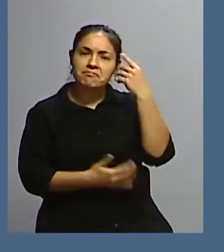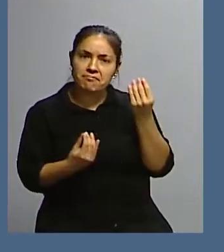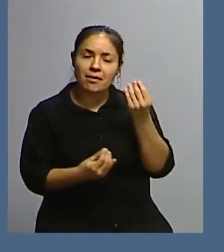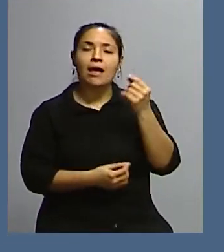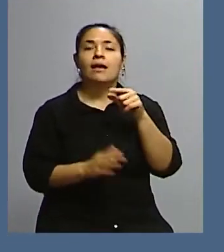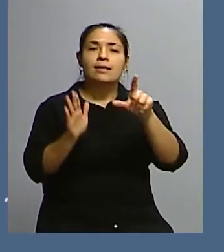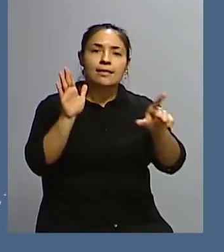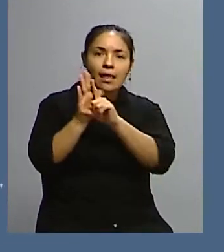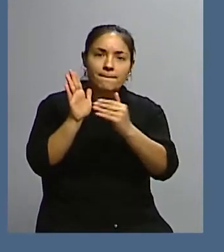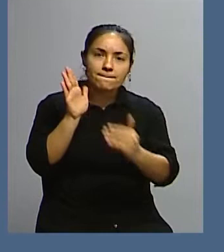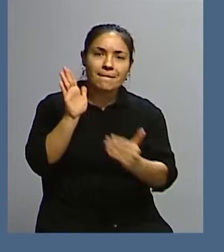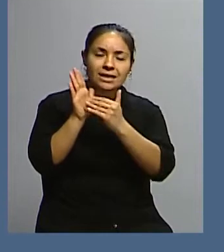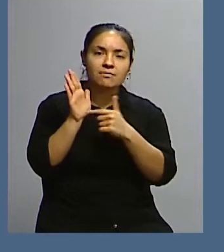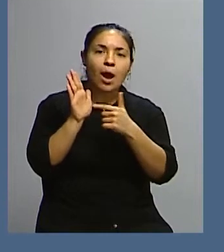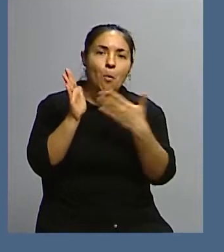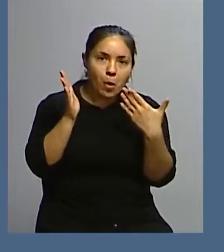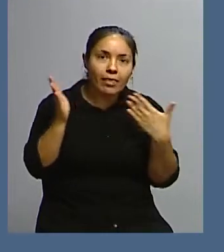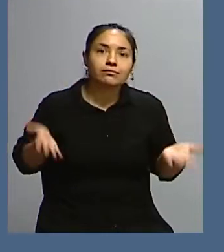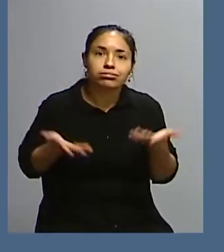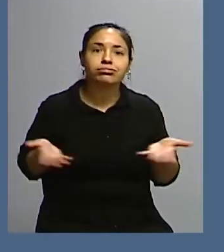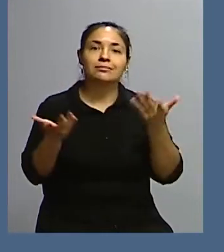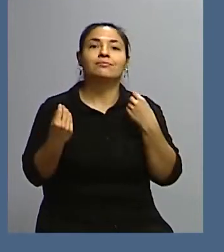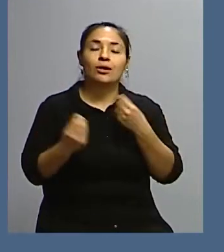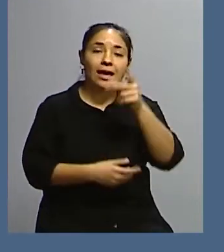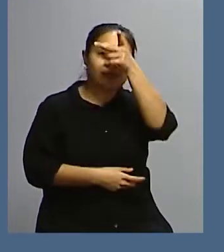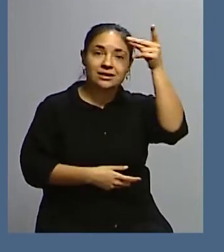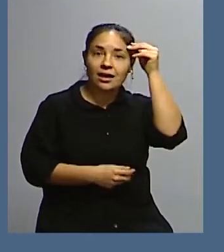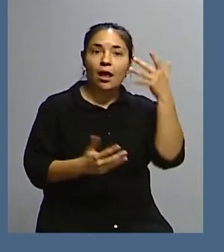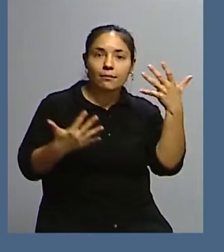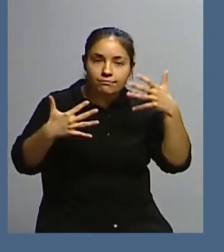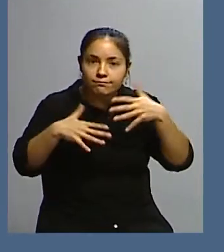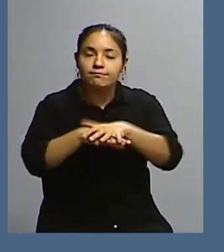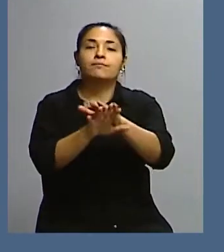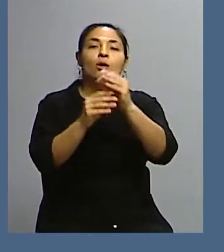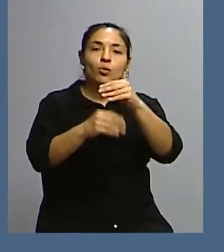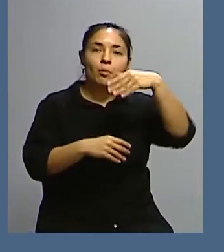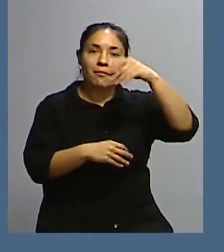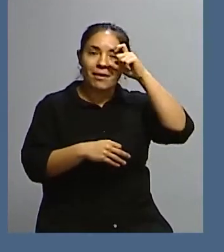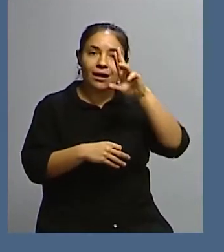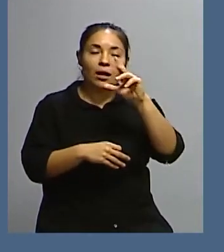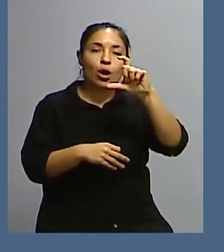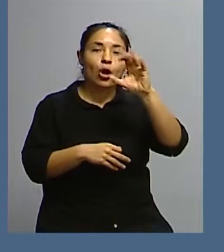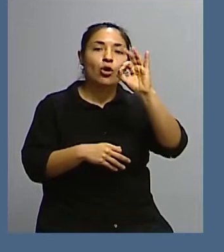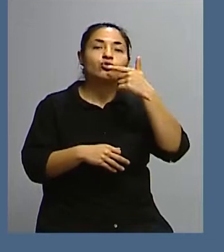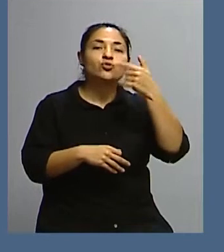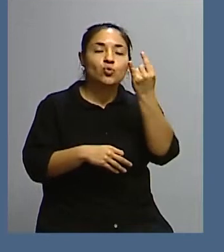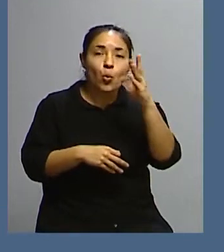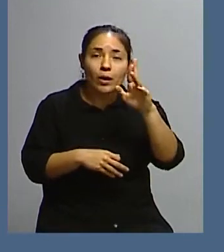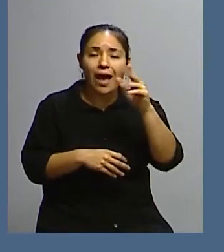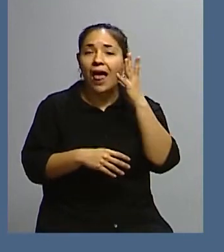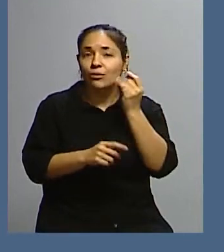puede ser la base para que Chile se integre como Estado aparte del Mercosur? ¿Que pueda cambiar algo en relación a esto?